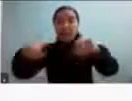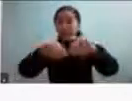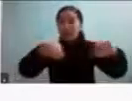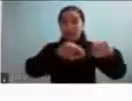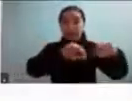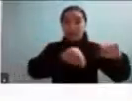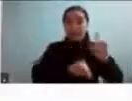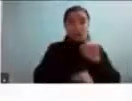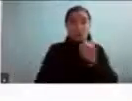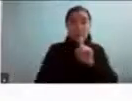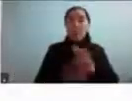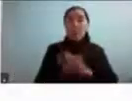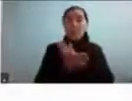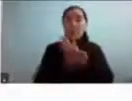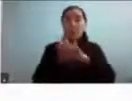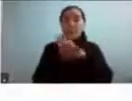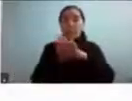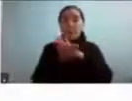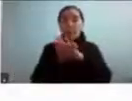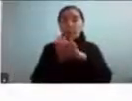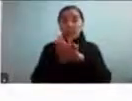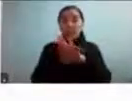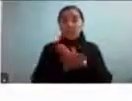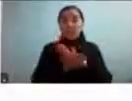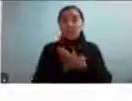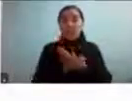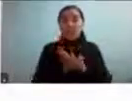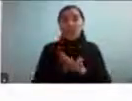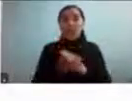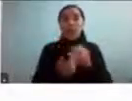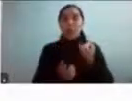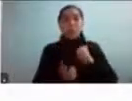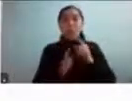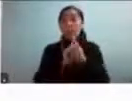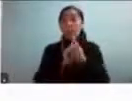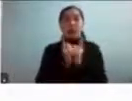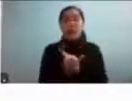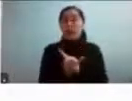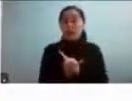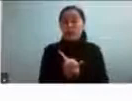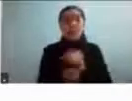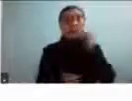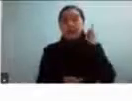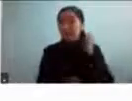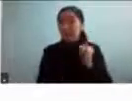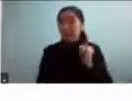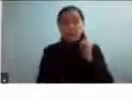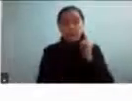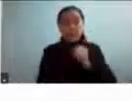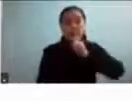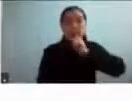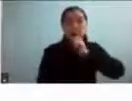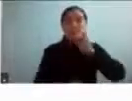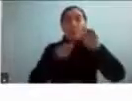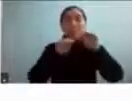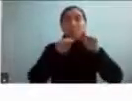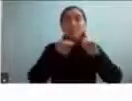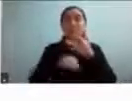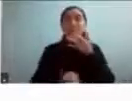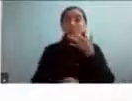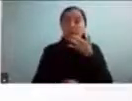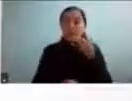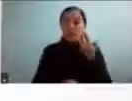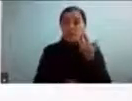tenía cierta resistencia al cambio. Cuando íbamos a comer helado, pedía siempre los mismos sabores. Pero en realidad eso es algo que igual pasó